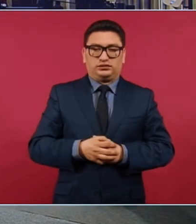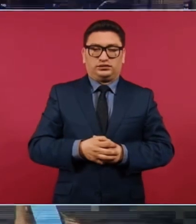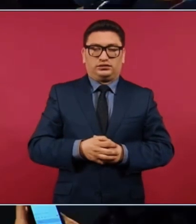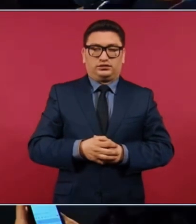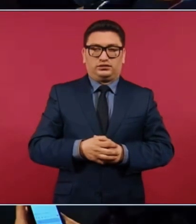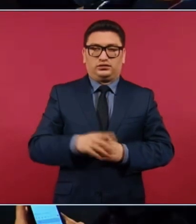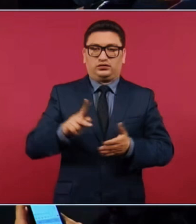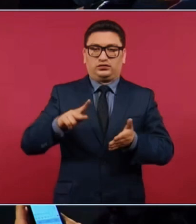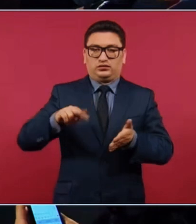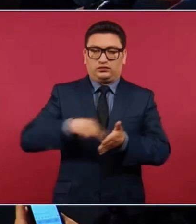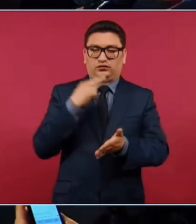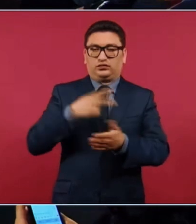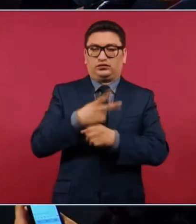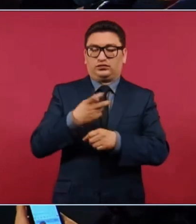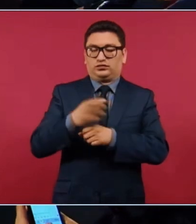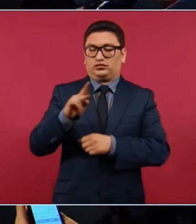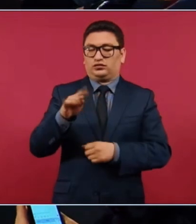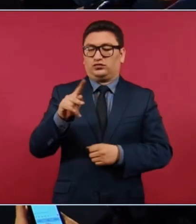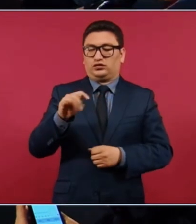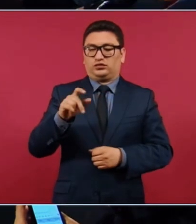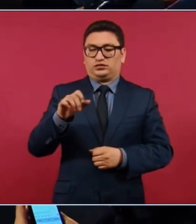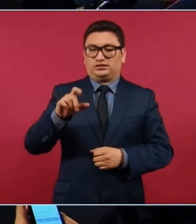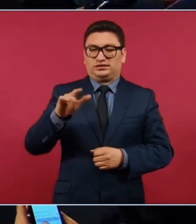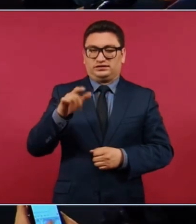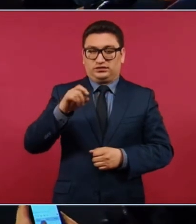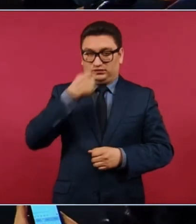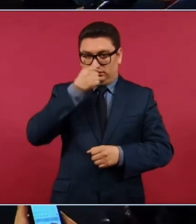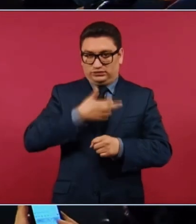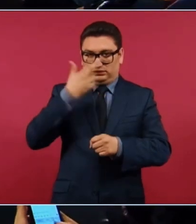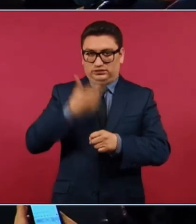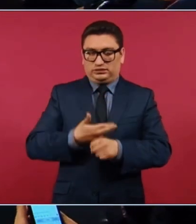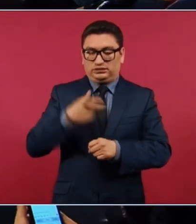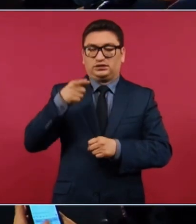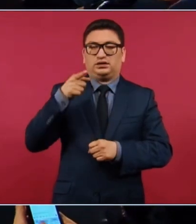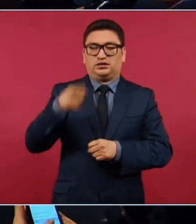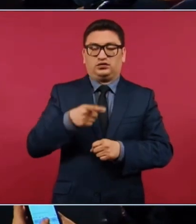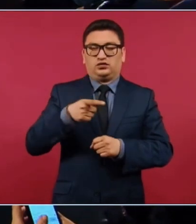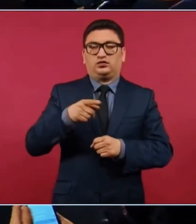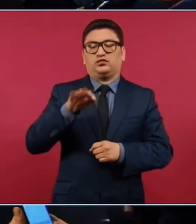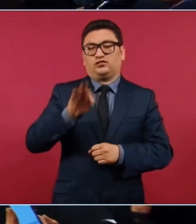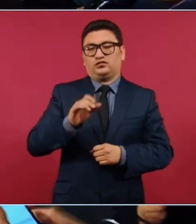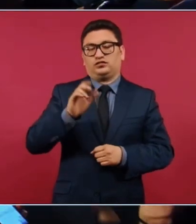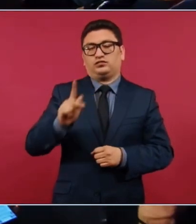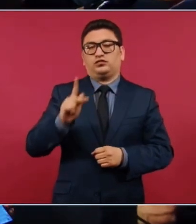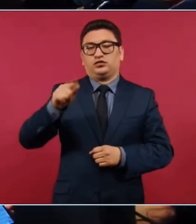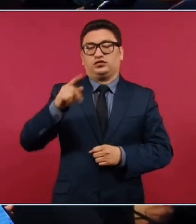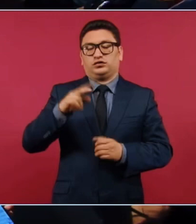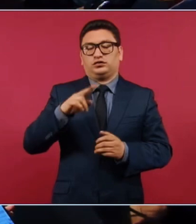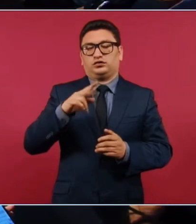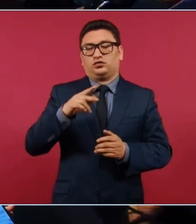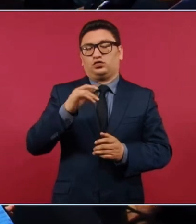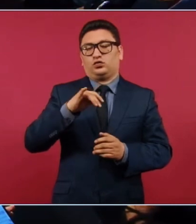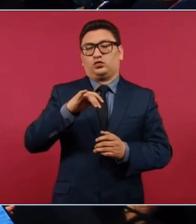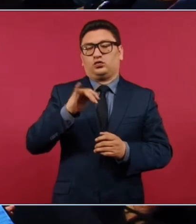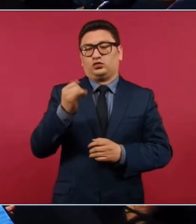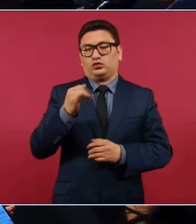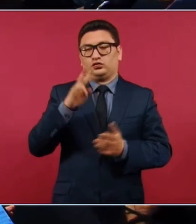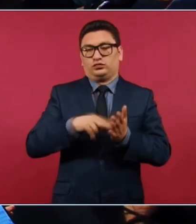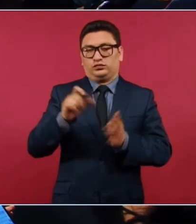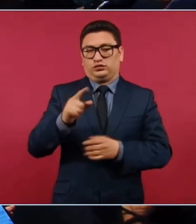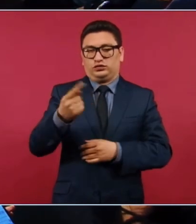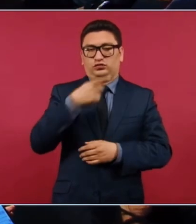del maestro Roberto Salcedo como secretario de la Función Pública en julio del 2021. usted mencionó que